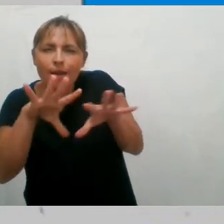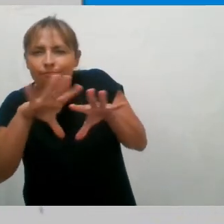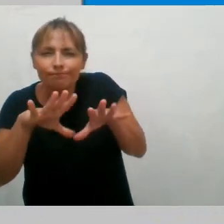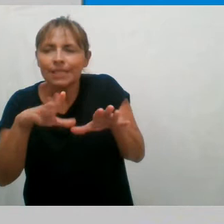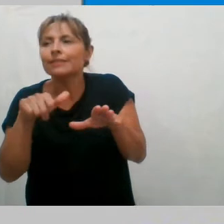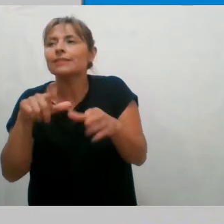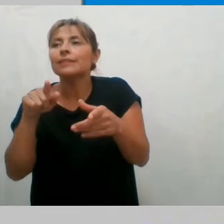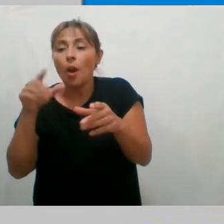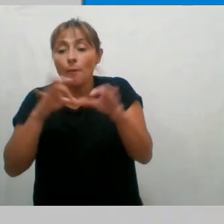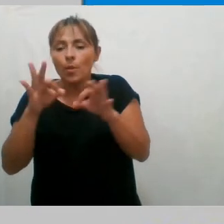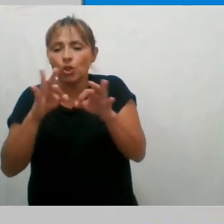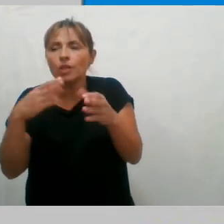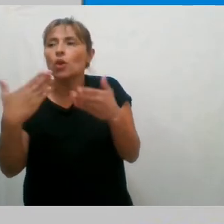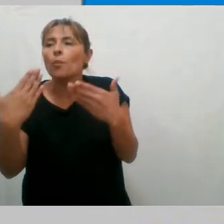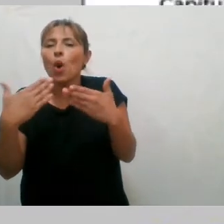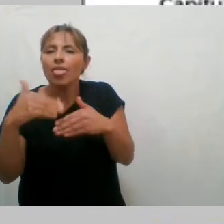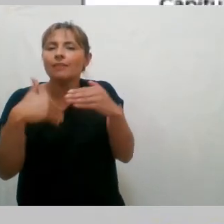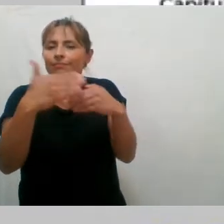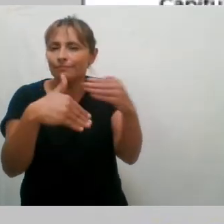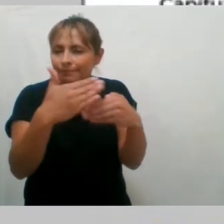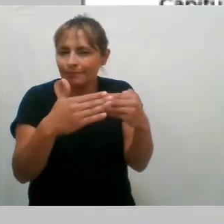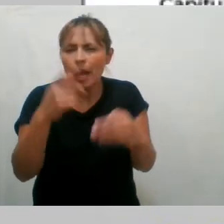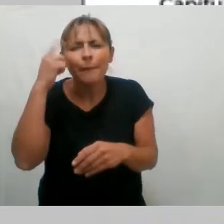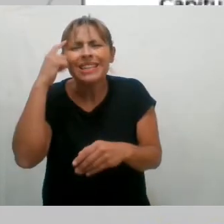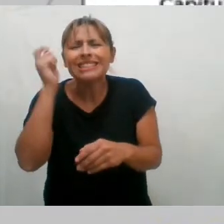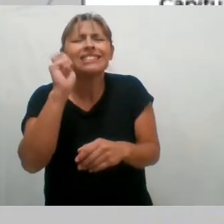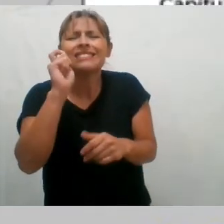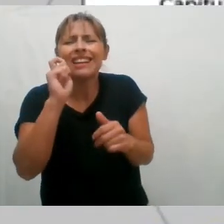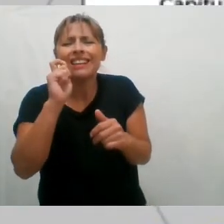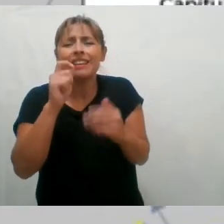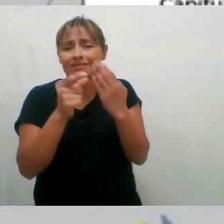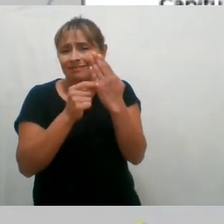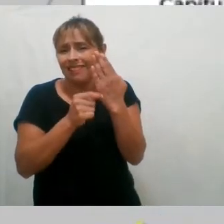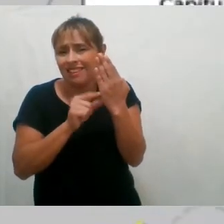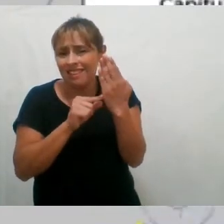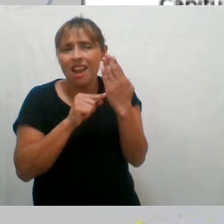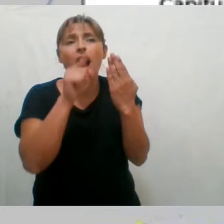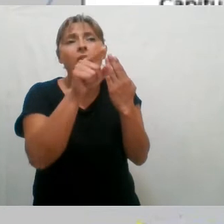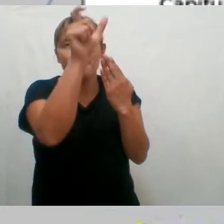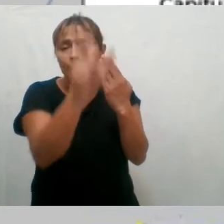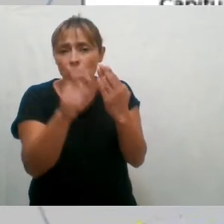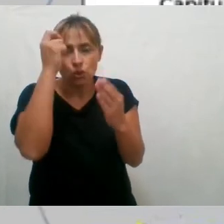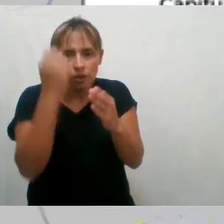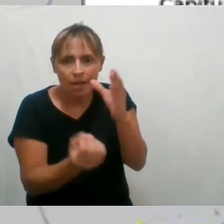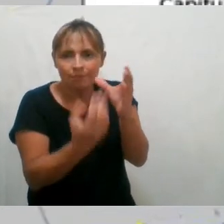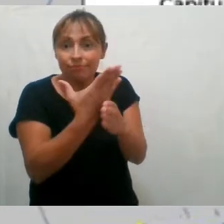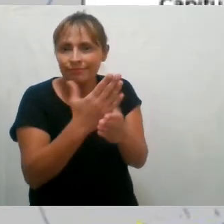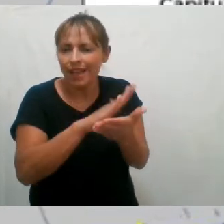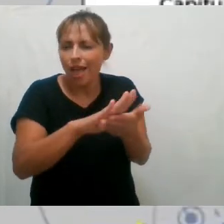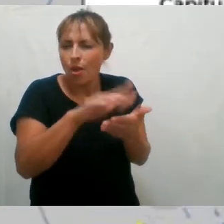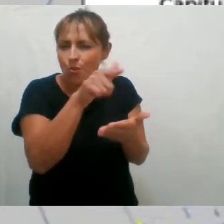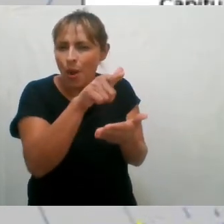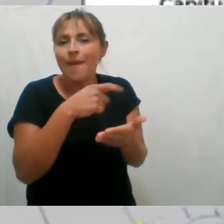implementado. Está puntualmente pensada para quienes emprenden, quienes son personas innovadoras, creativas, que